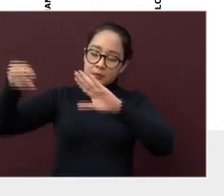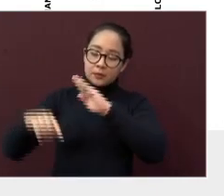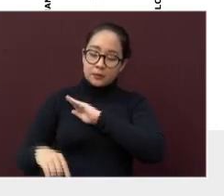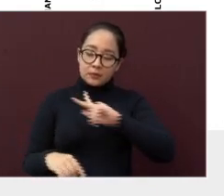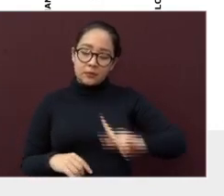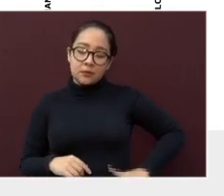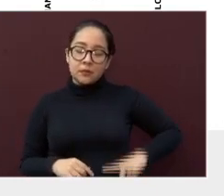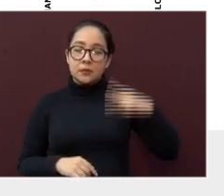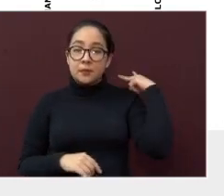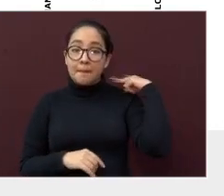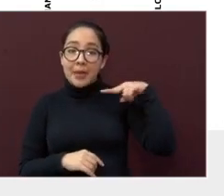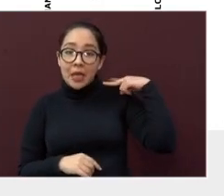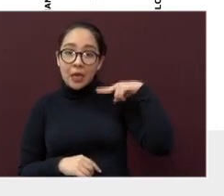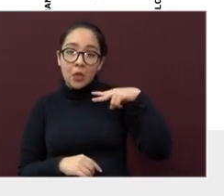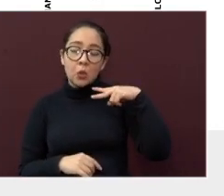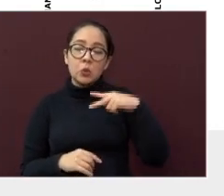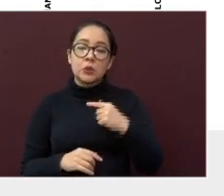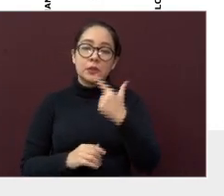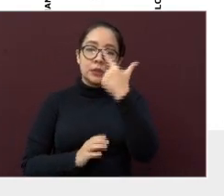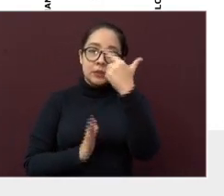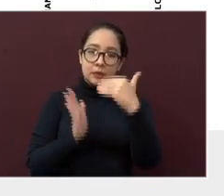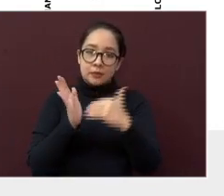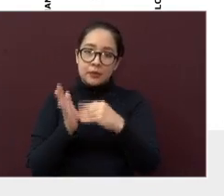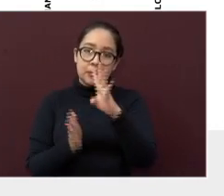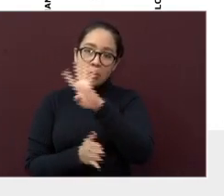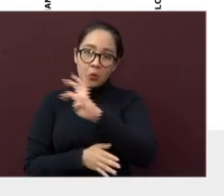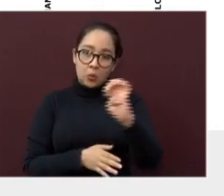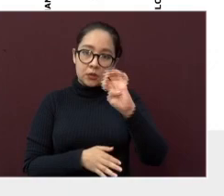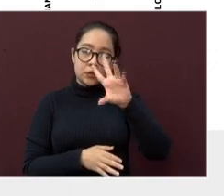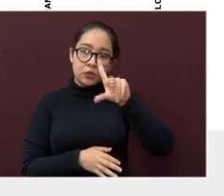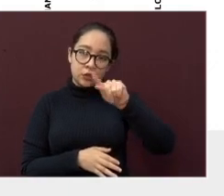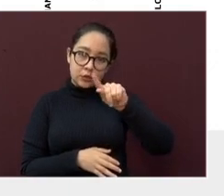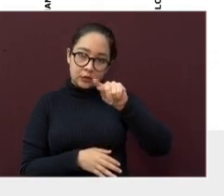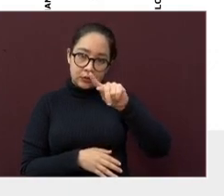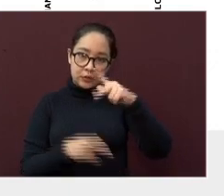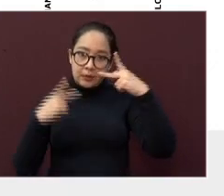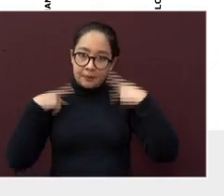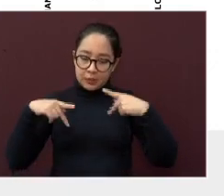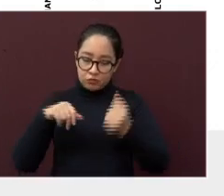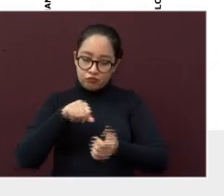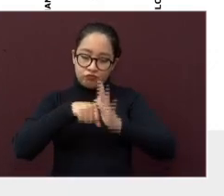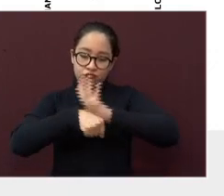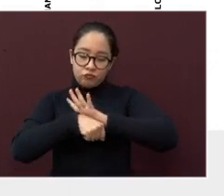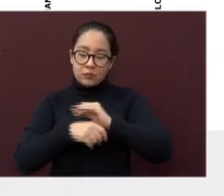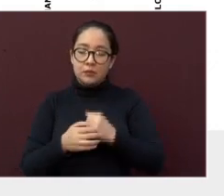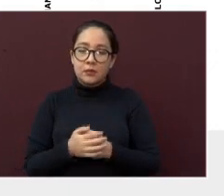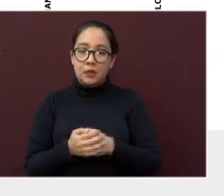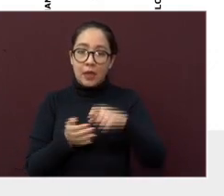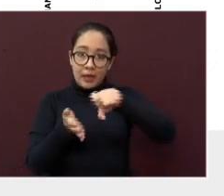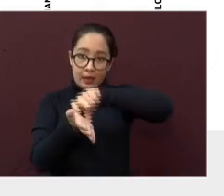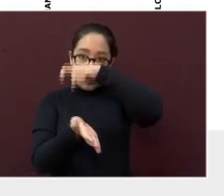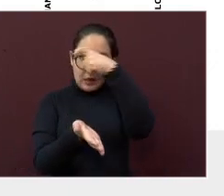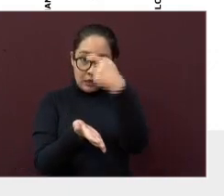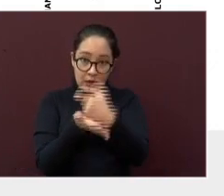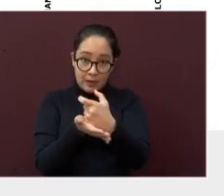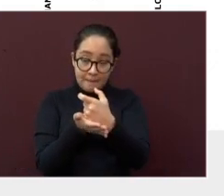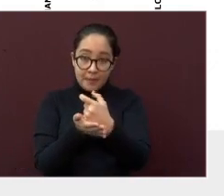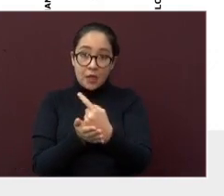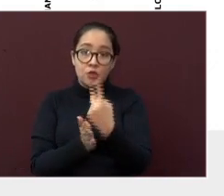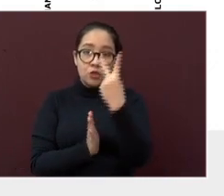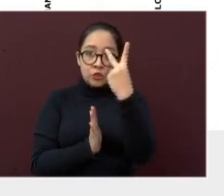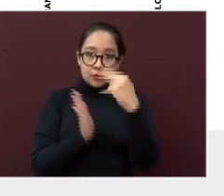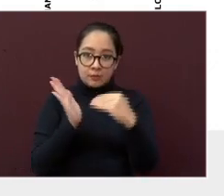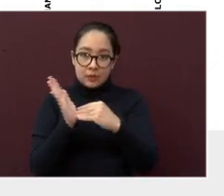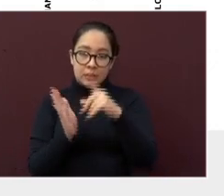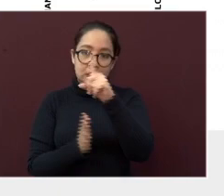Veracruz registra 7,470 casos positivos. Jalapa ahora suma 2